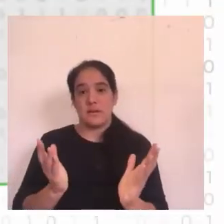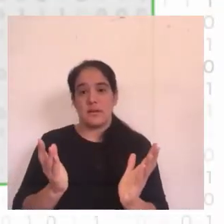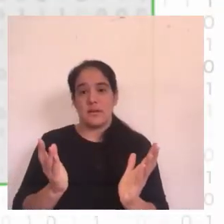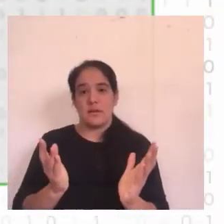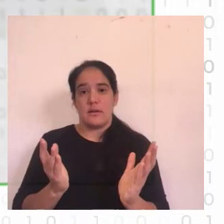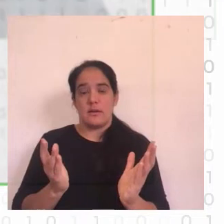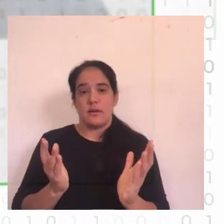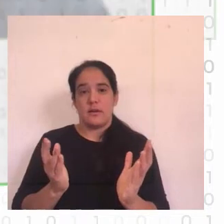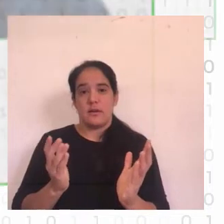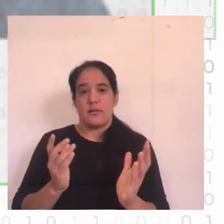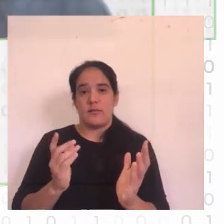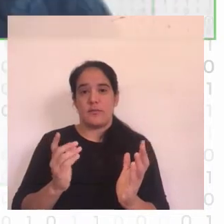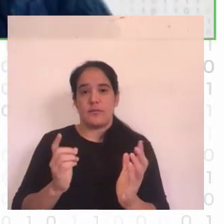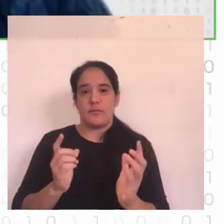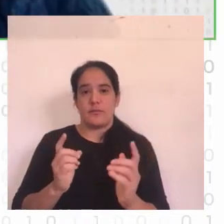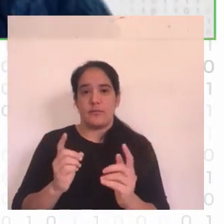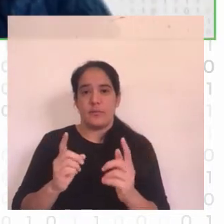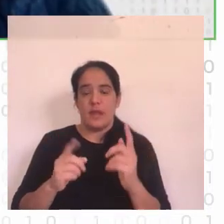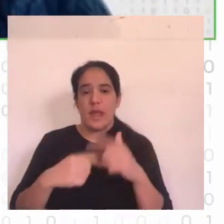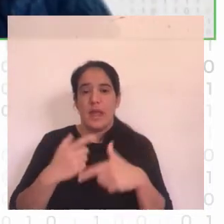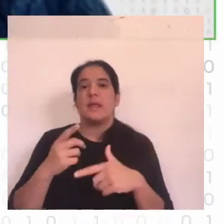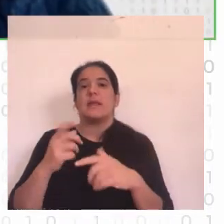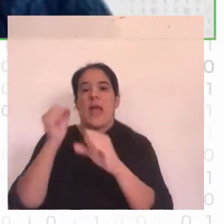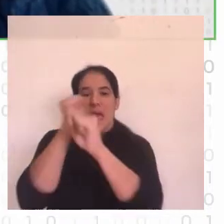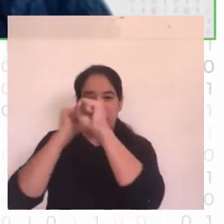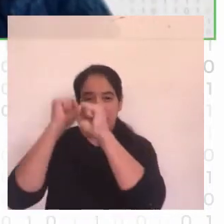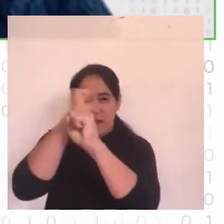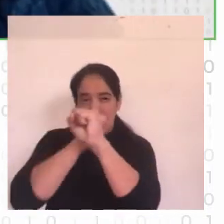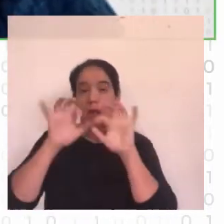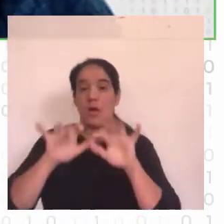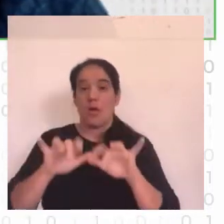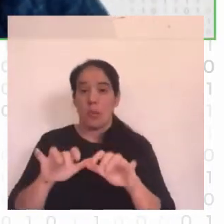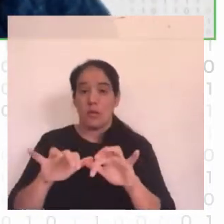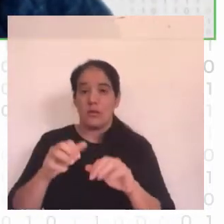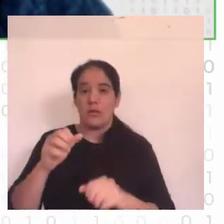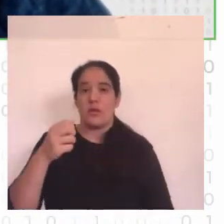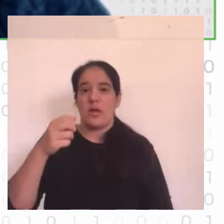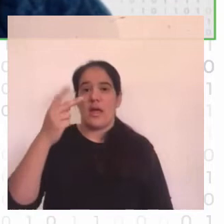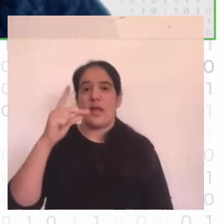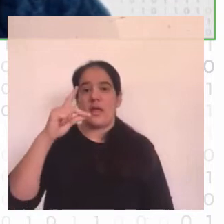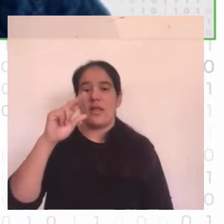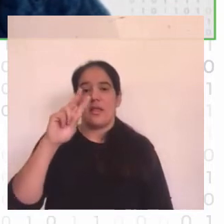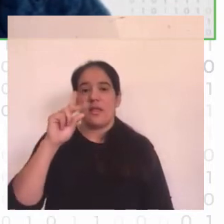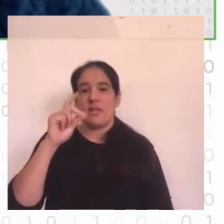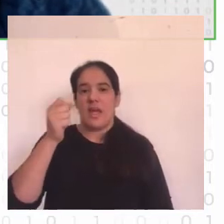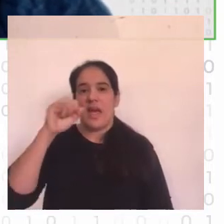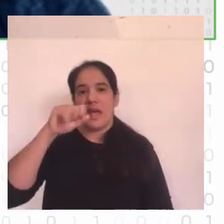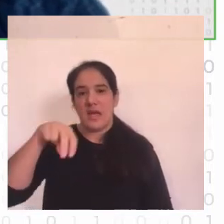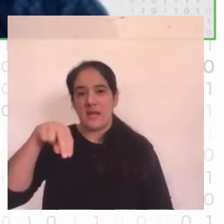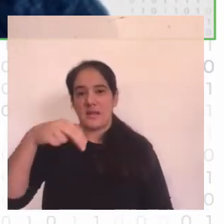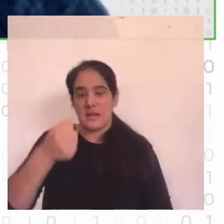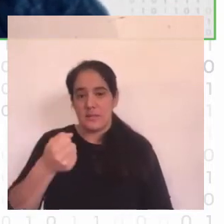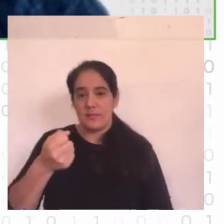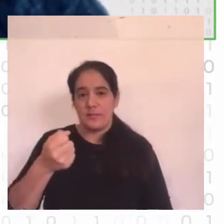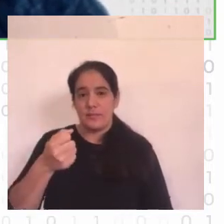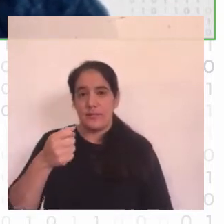ponencia va a ser de la ingeniera en computación Aña Díaz Aña al igual que nuestra primera oradora Camila Palomeque es también